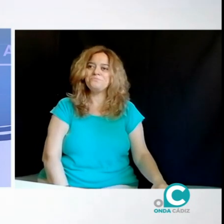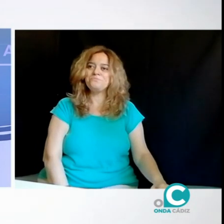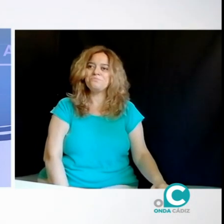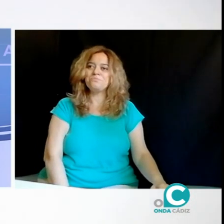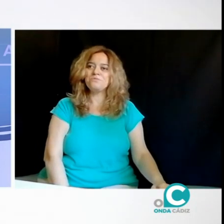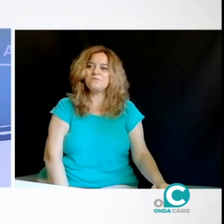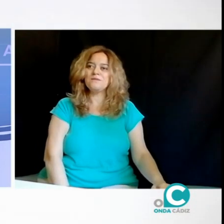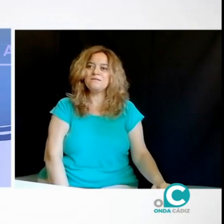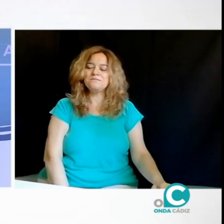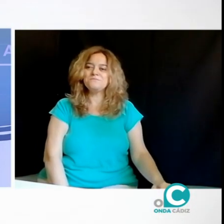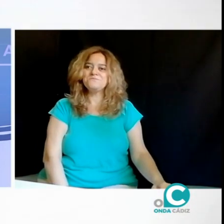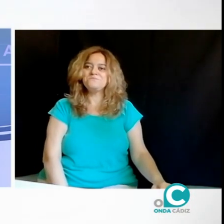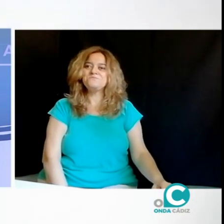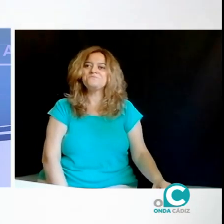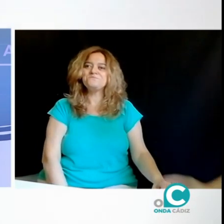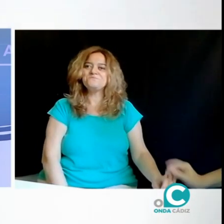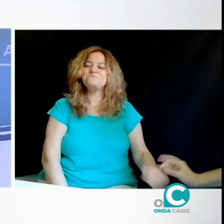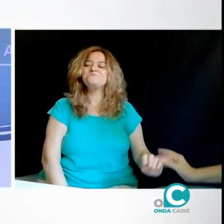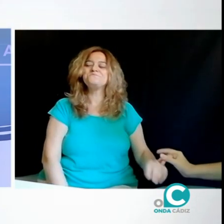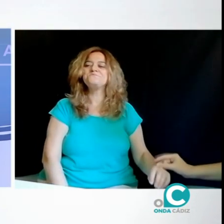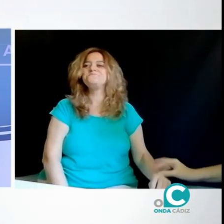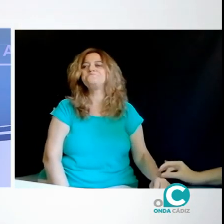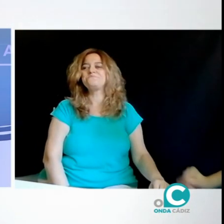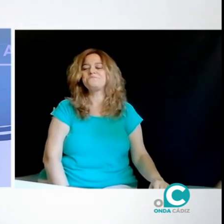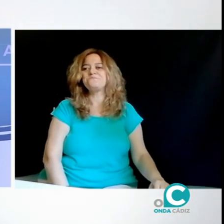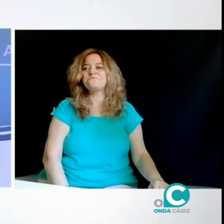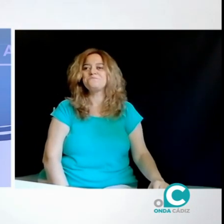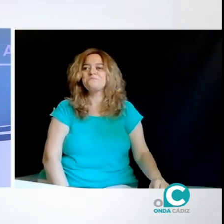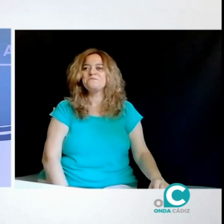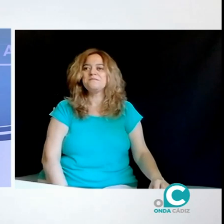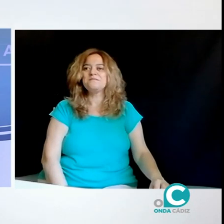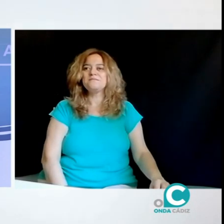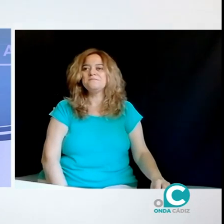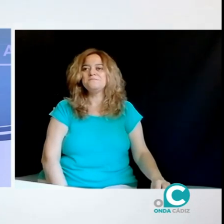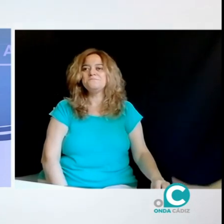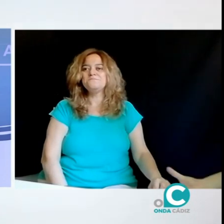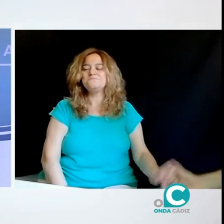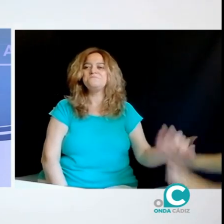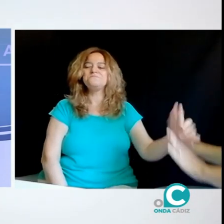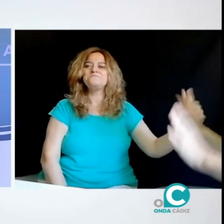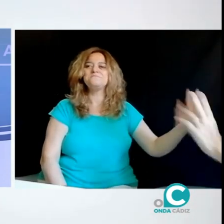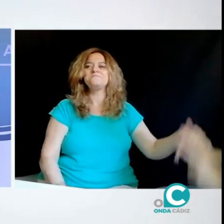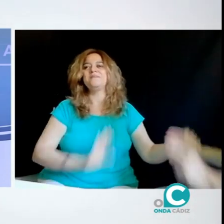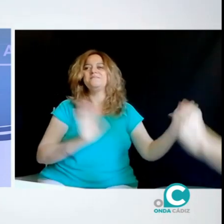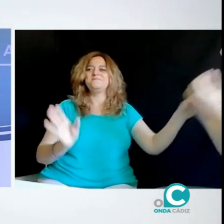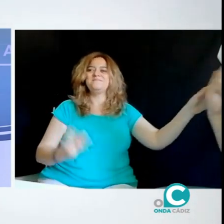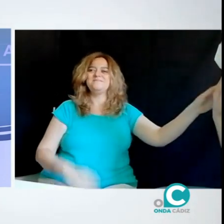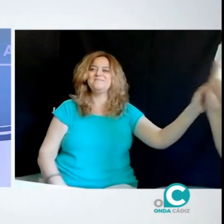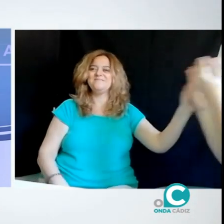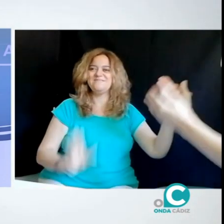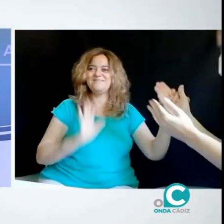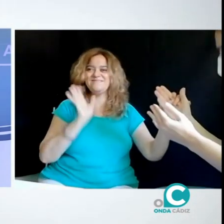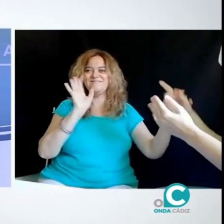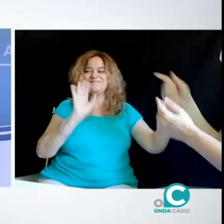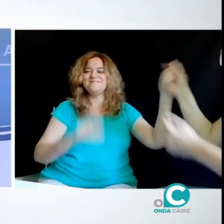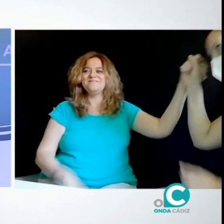me podéis entender perfectamente. Pues, muchísimas gracias a las dos, María del Carmen Álvarez, Presidenta de la Sociedad de